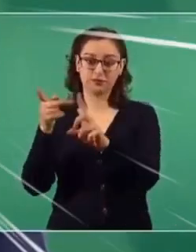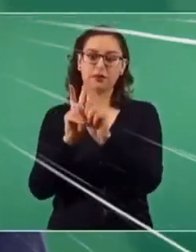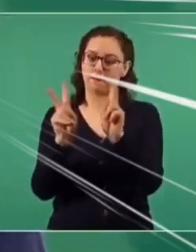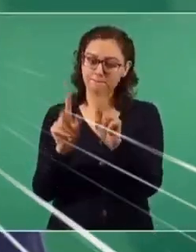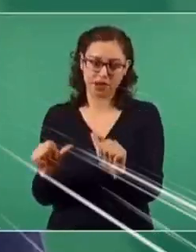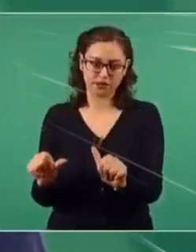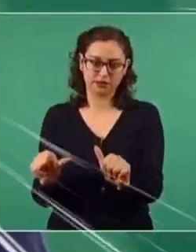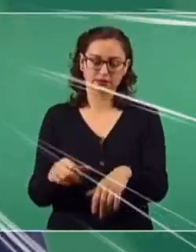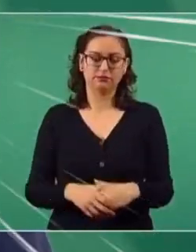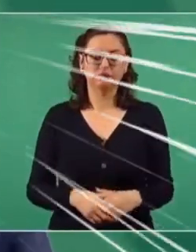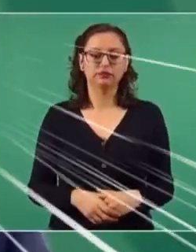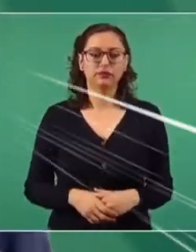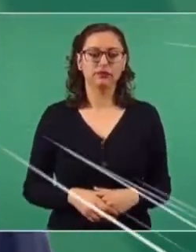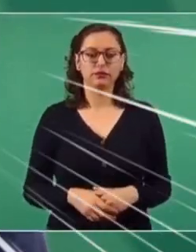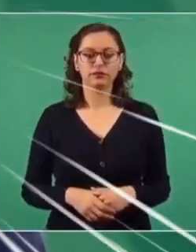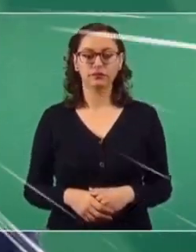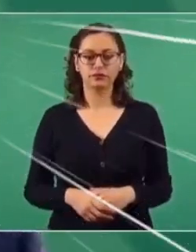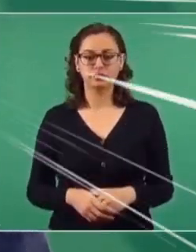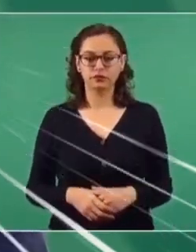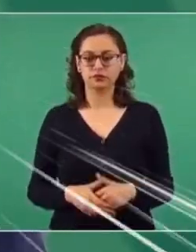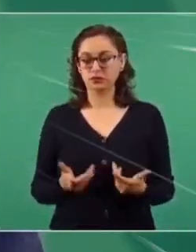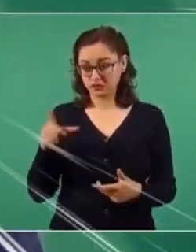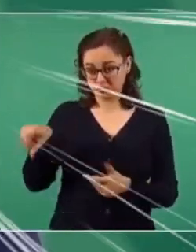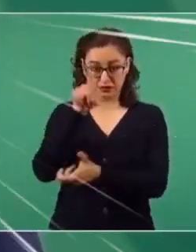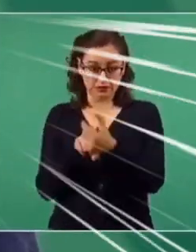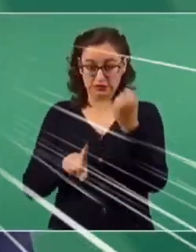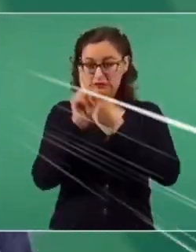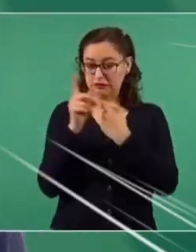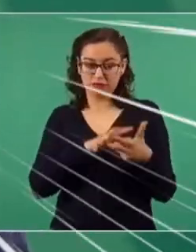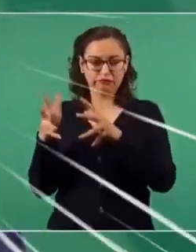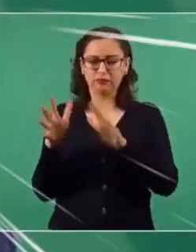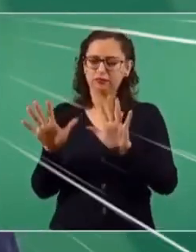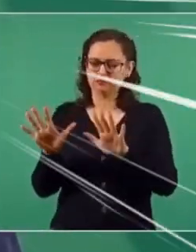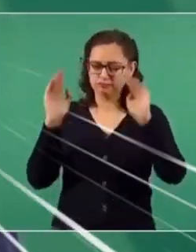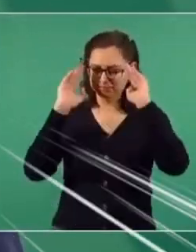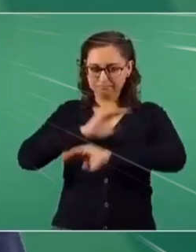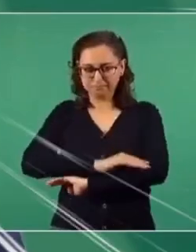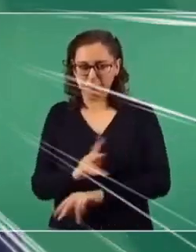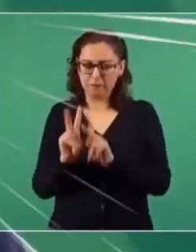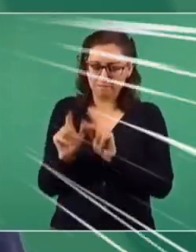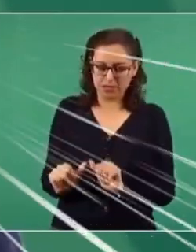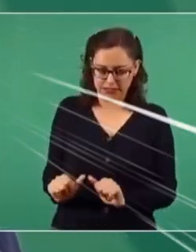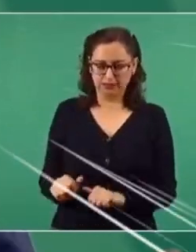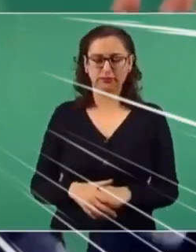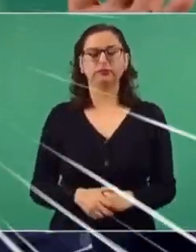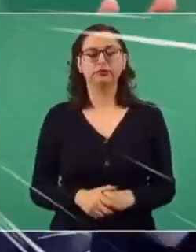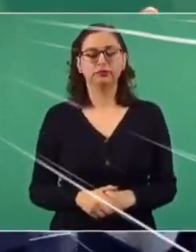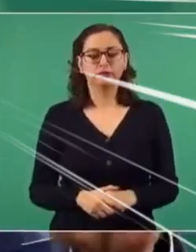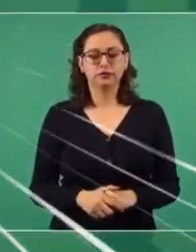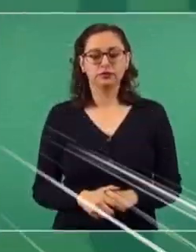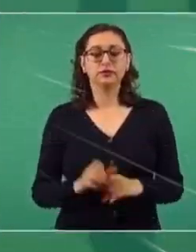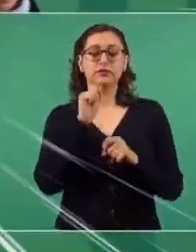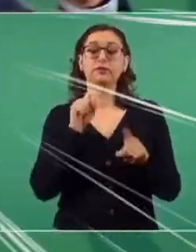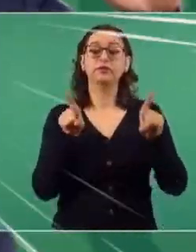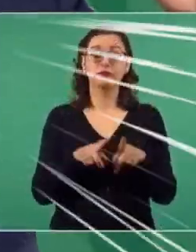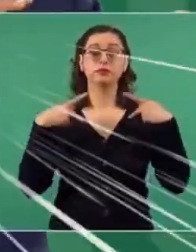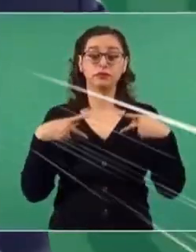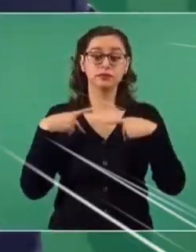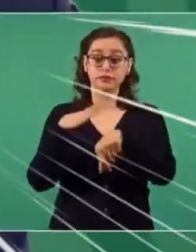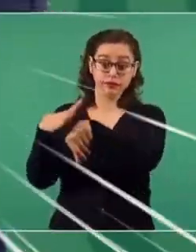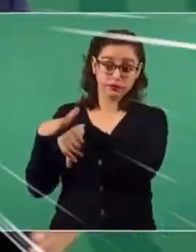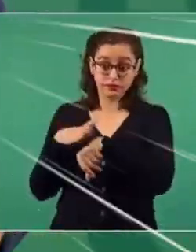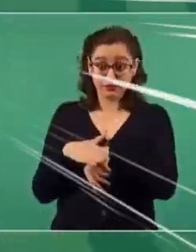la reconciliación, no a la violencia. Y decirle a gente, no,